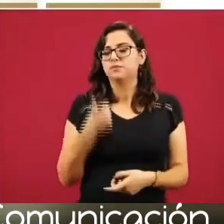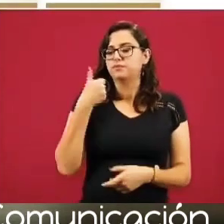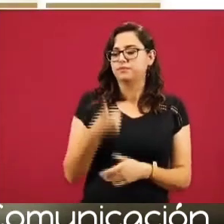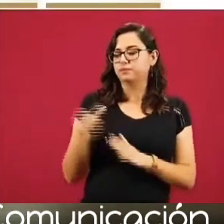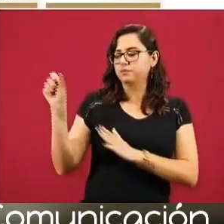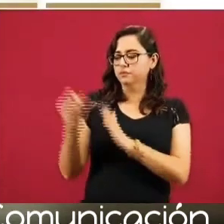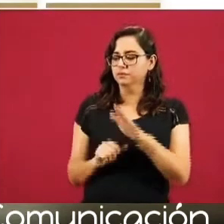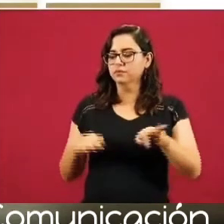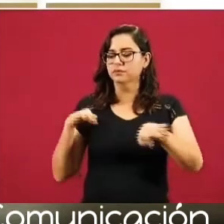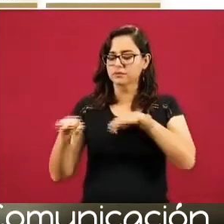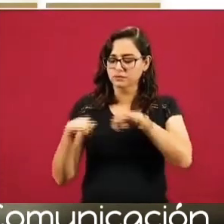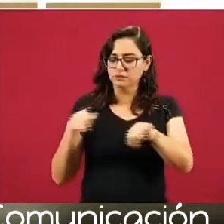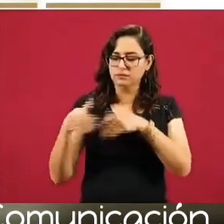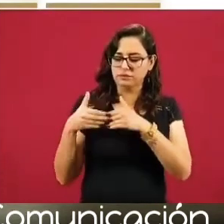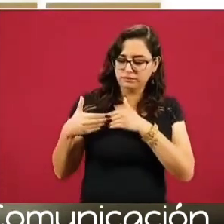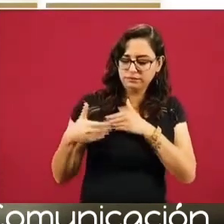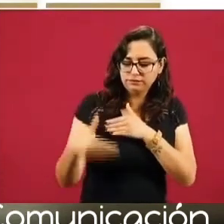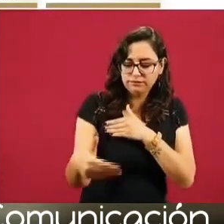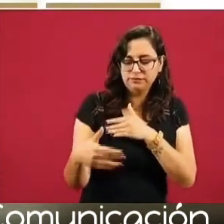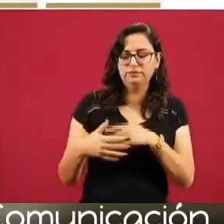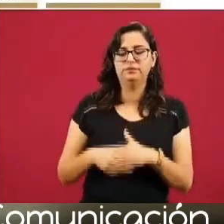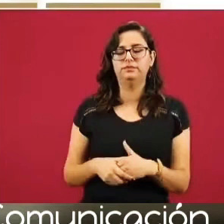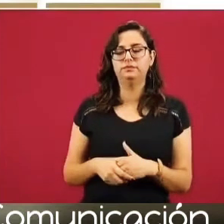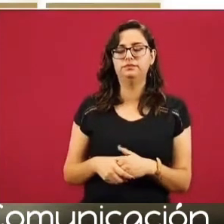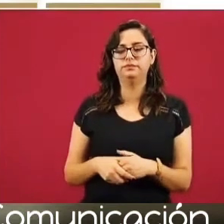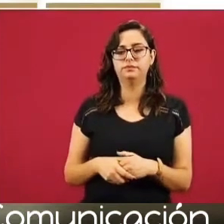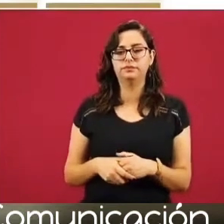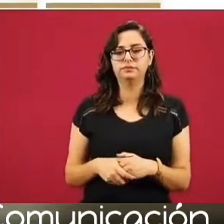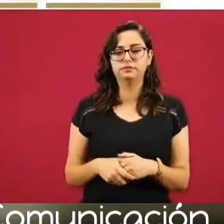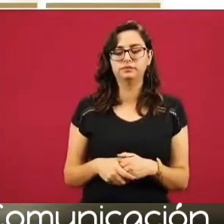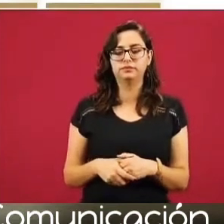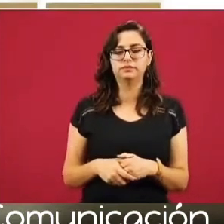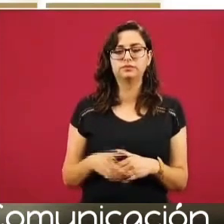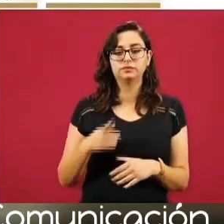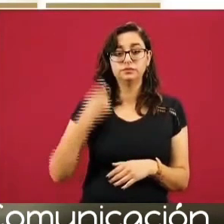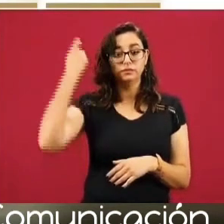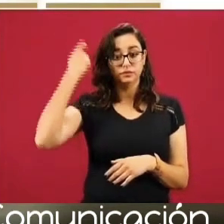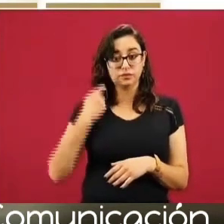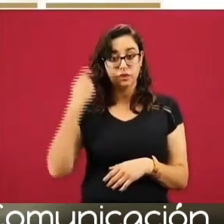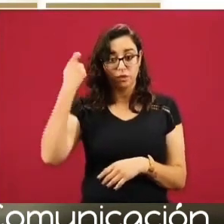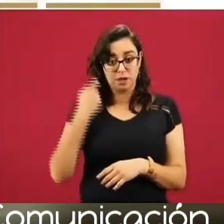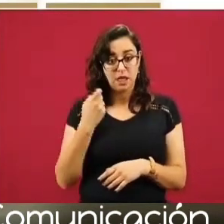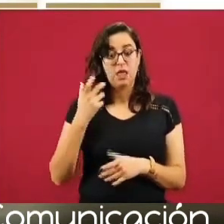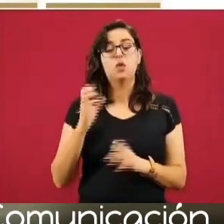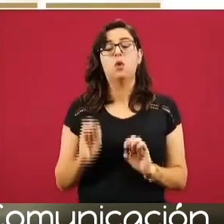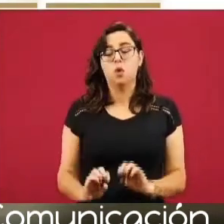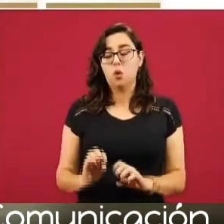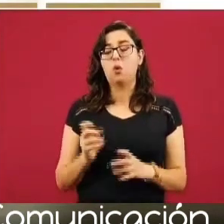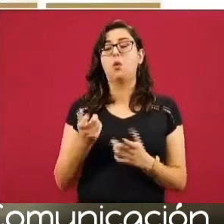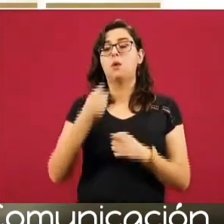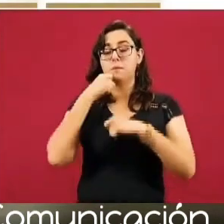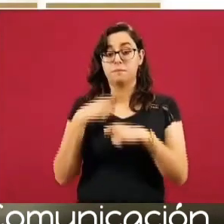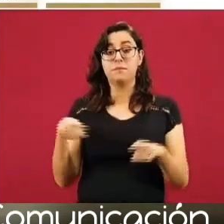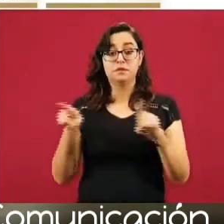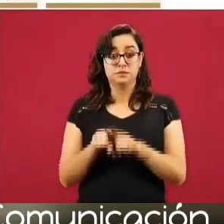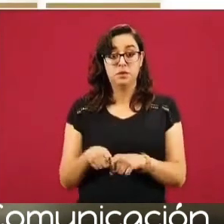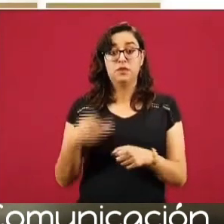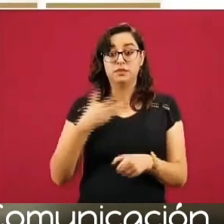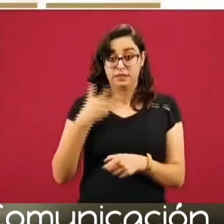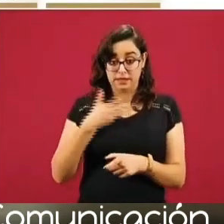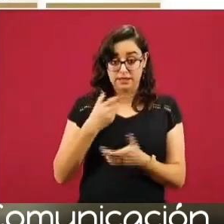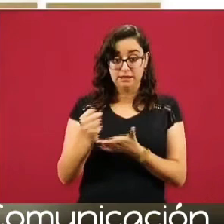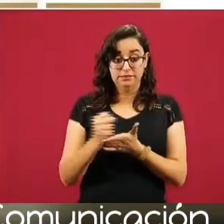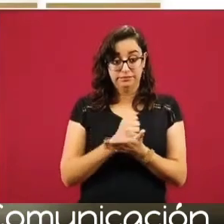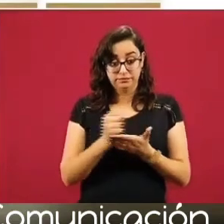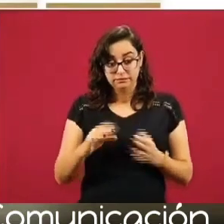meses de antigüedad, que es ser jubilado o pensionado, que ya tengan, si tienen un préstamo vigente, que